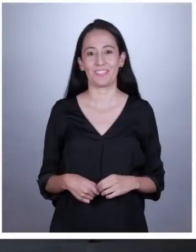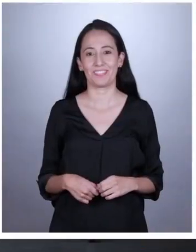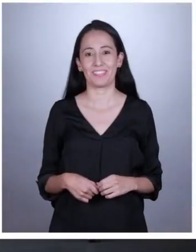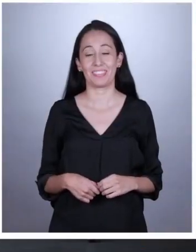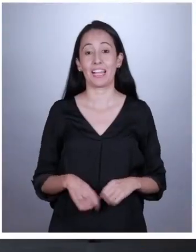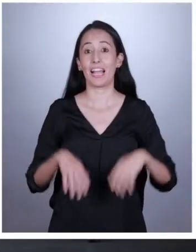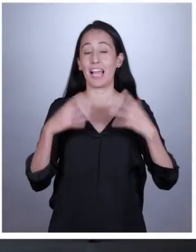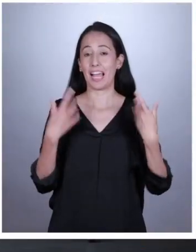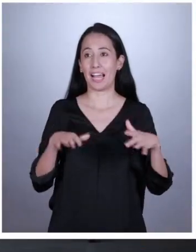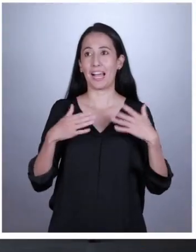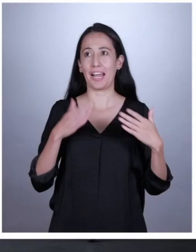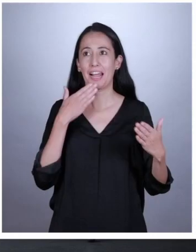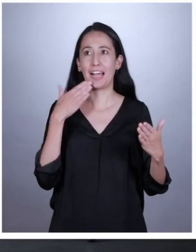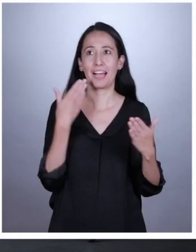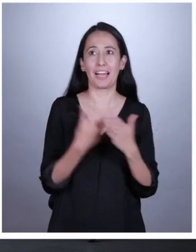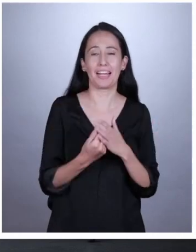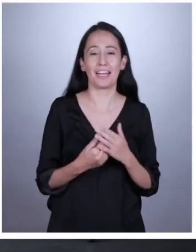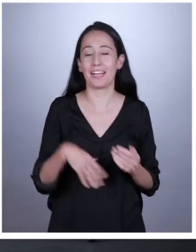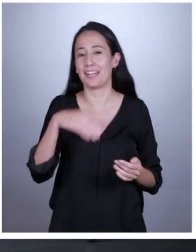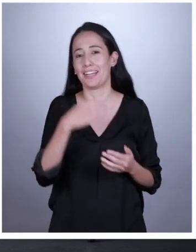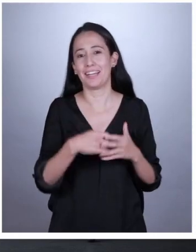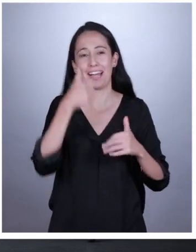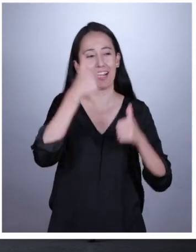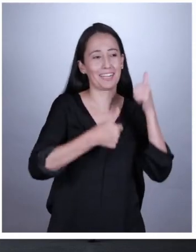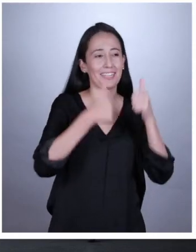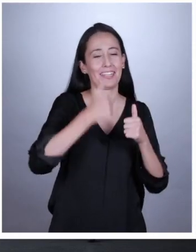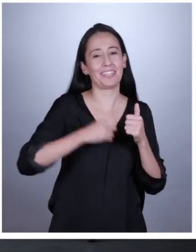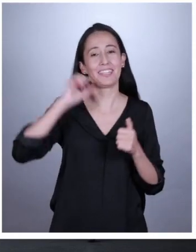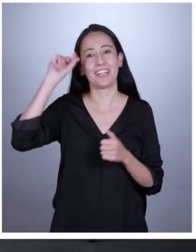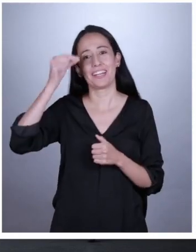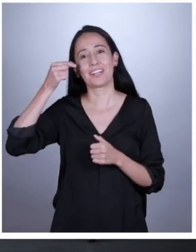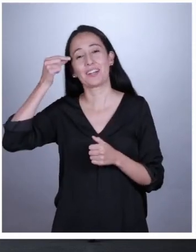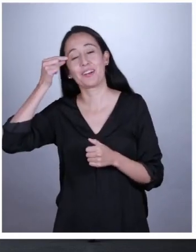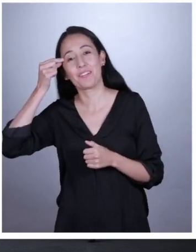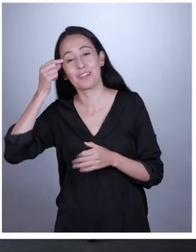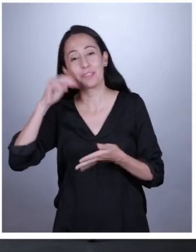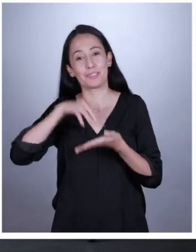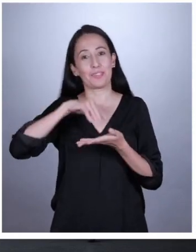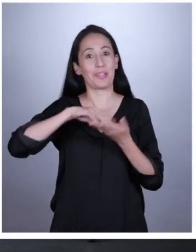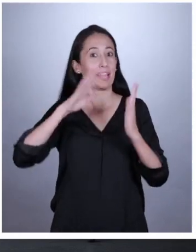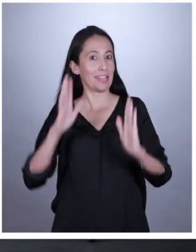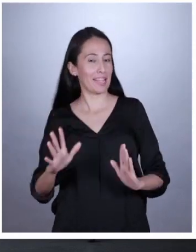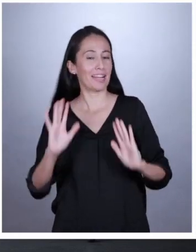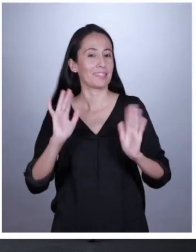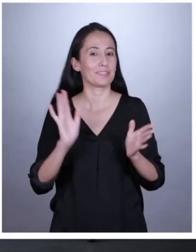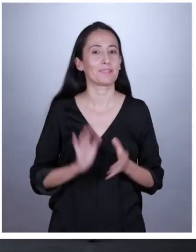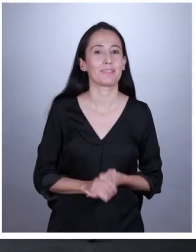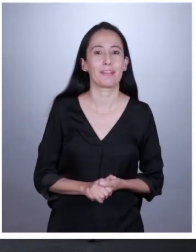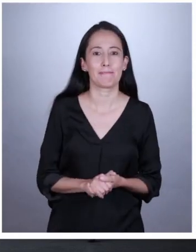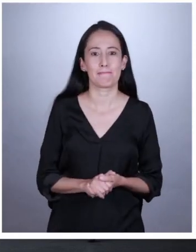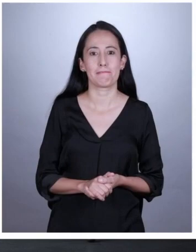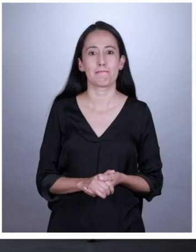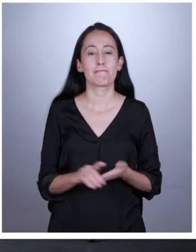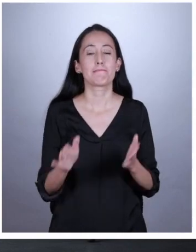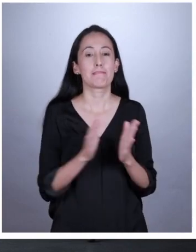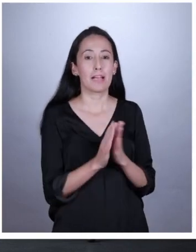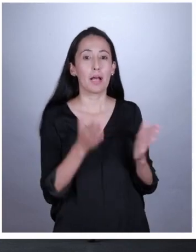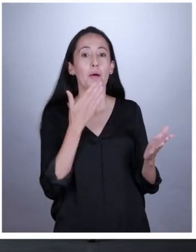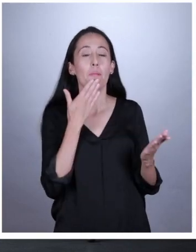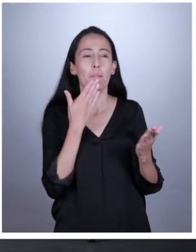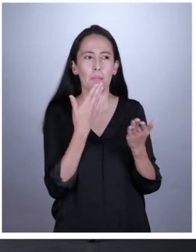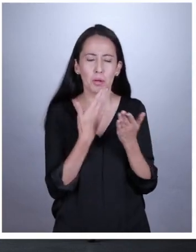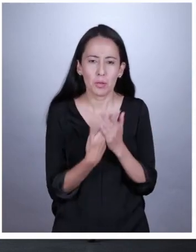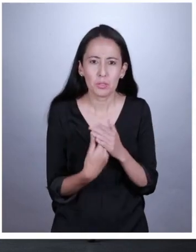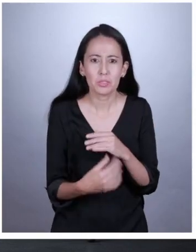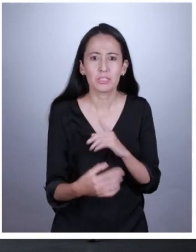Gracias al candidato del gobierno estudiantil, EMI, del partido Renueva, por esta gran entrevista. Muchas